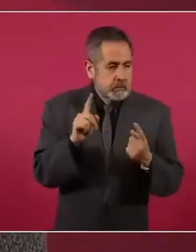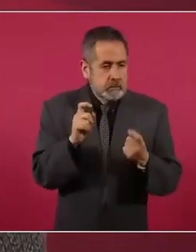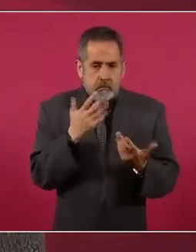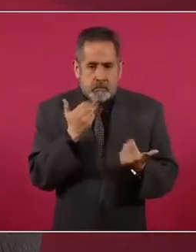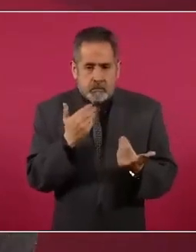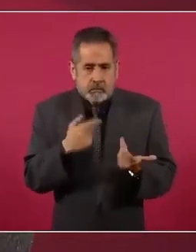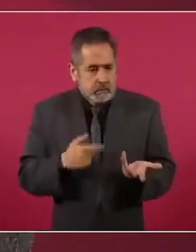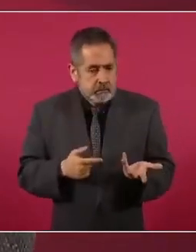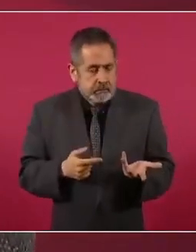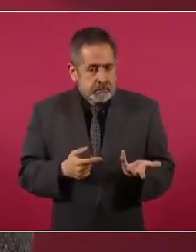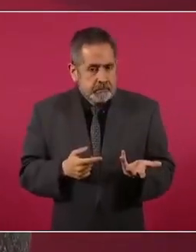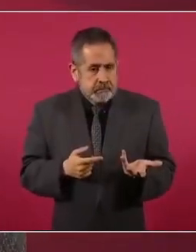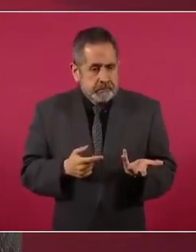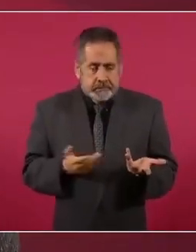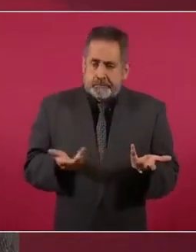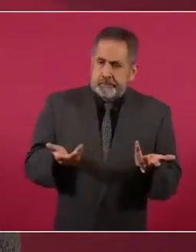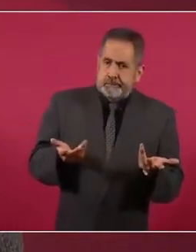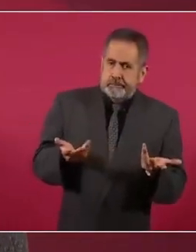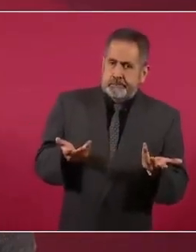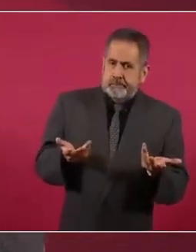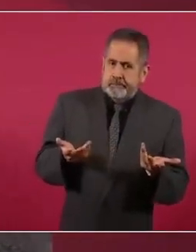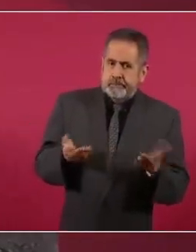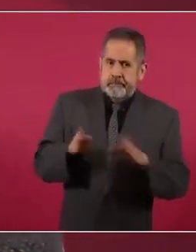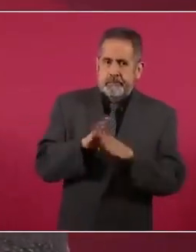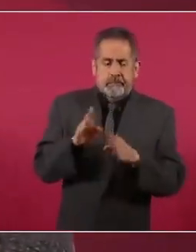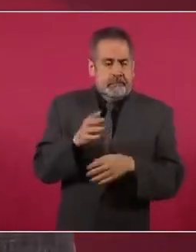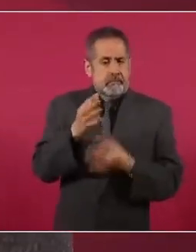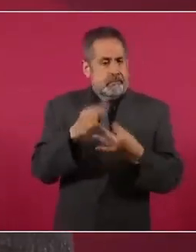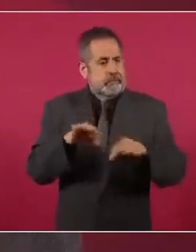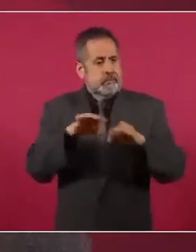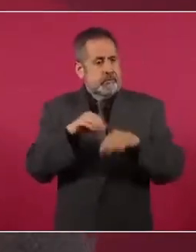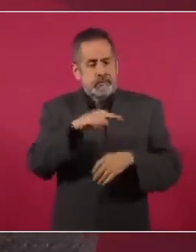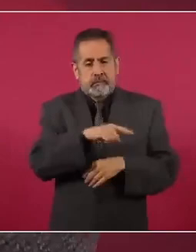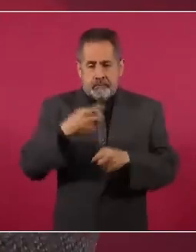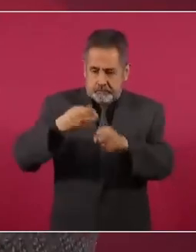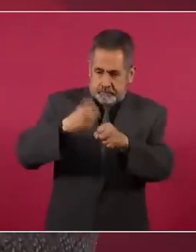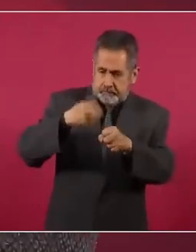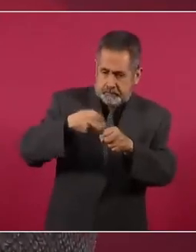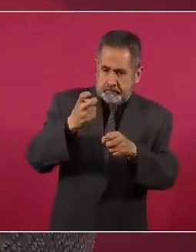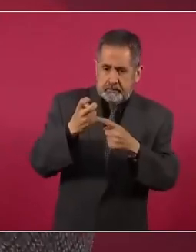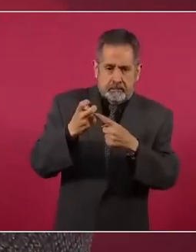y que es más que nada la cerveza,